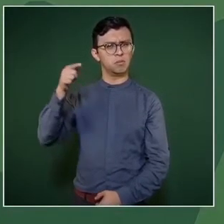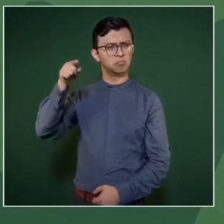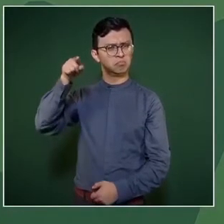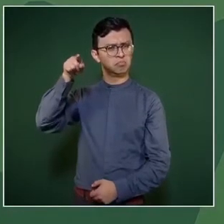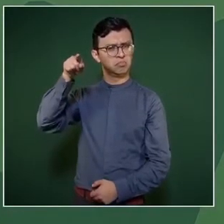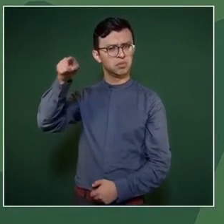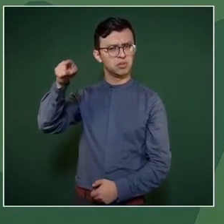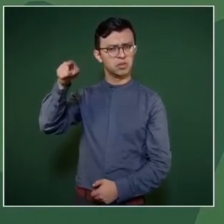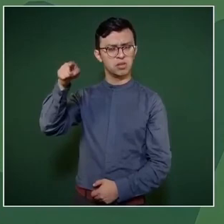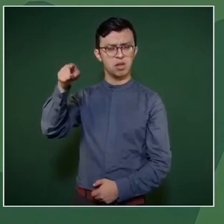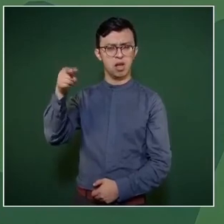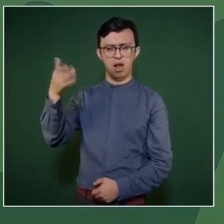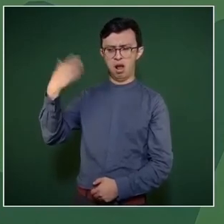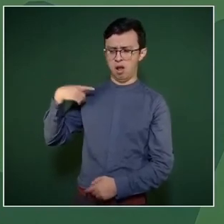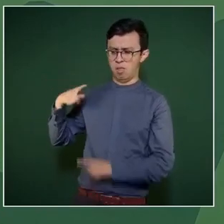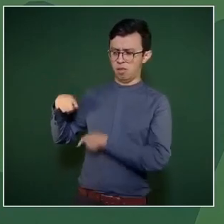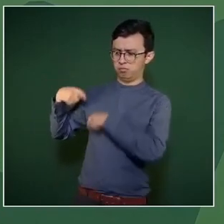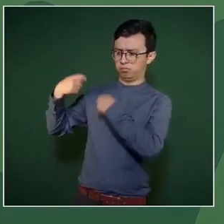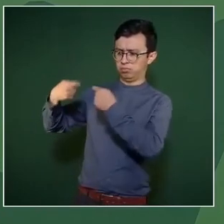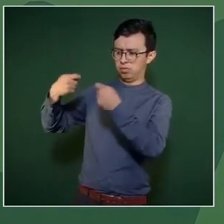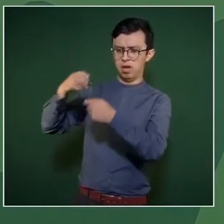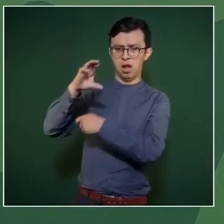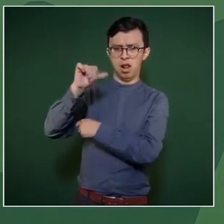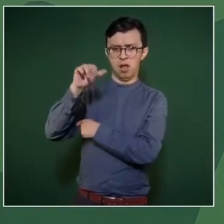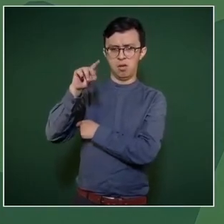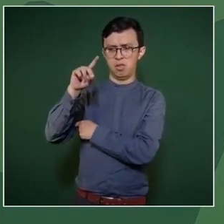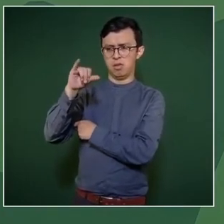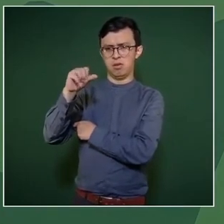política tiene Claudio X. González?